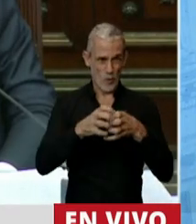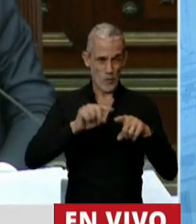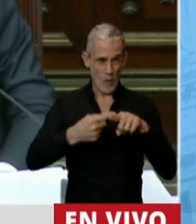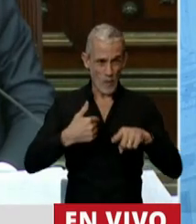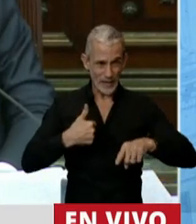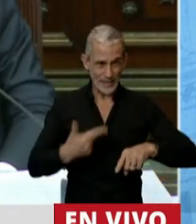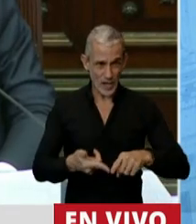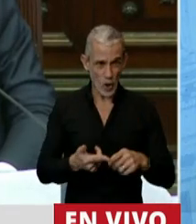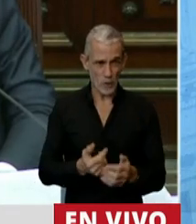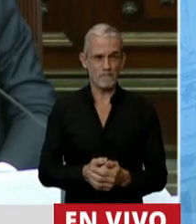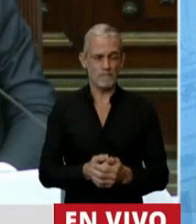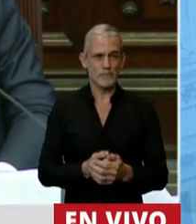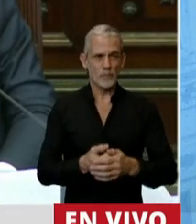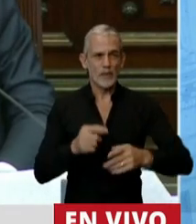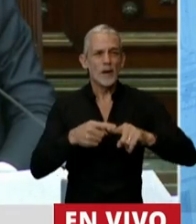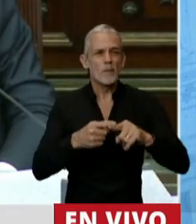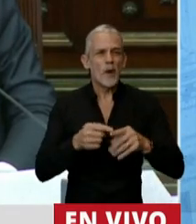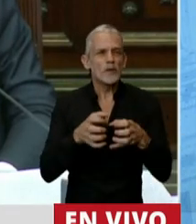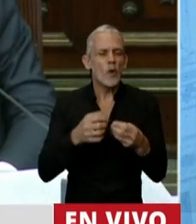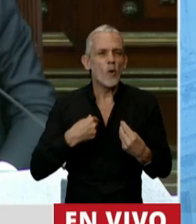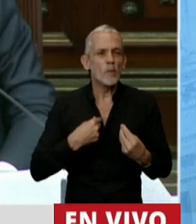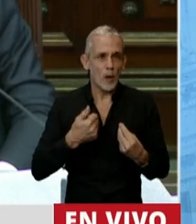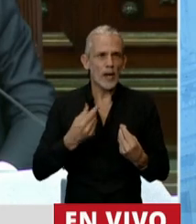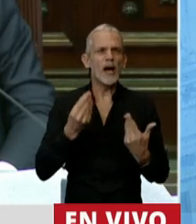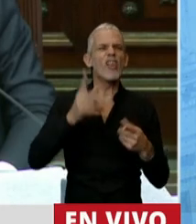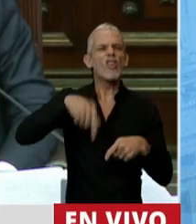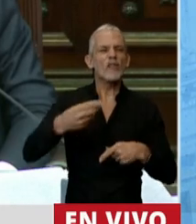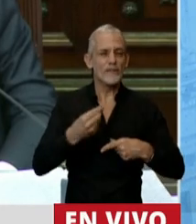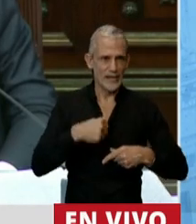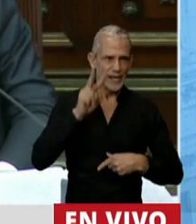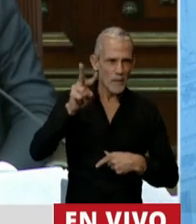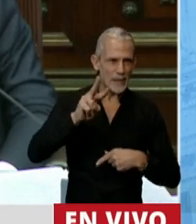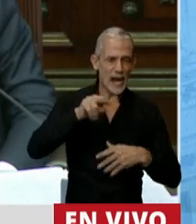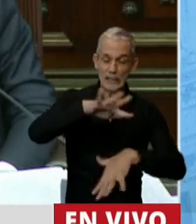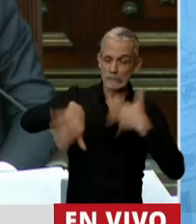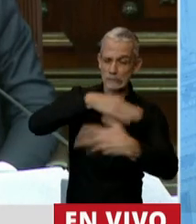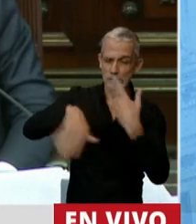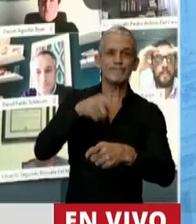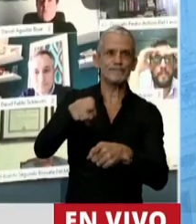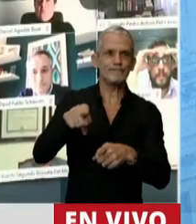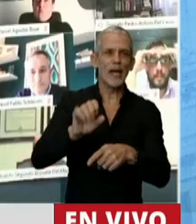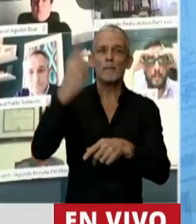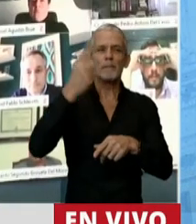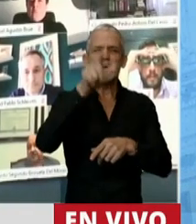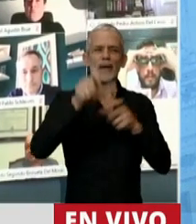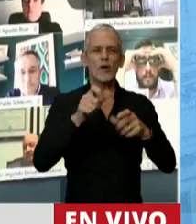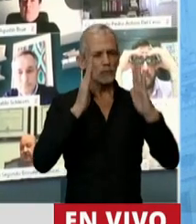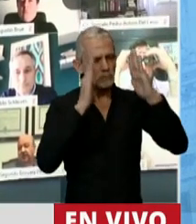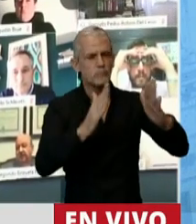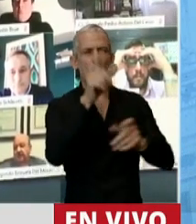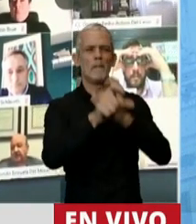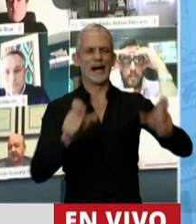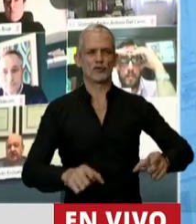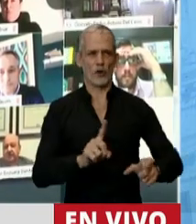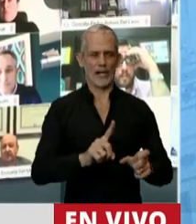es el resultado de mirar una crisis y de pensar que primero está la gente, que